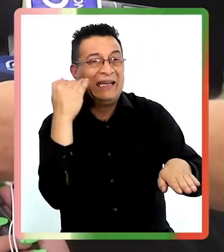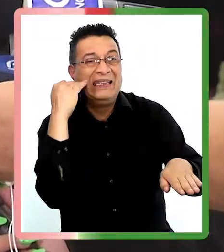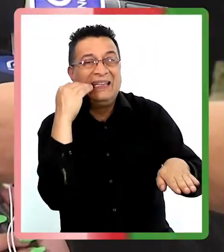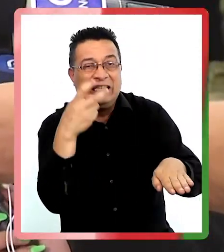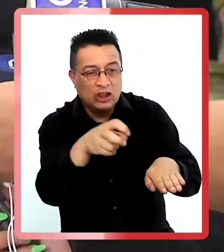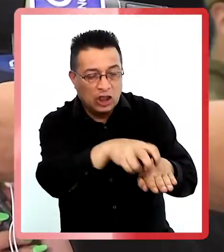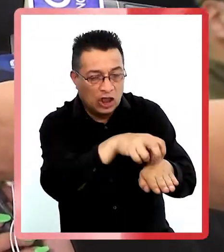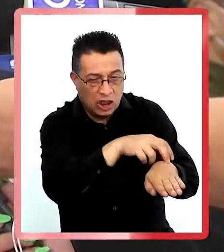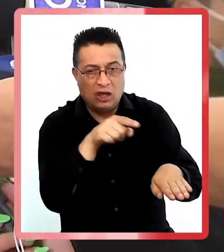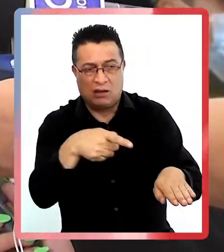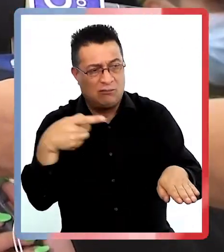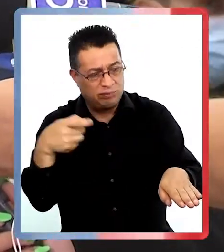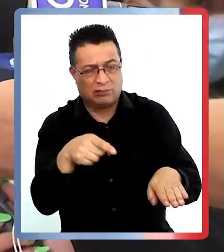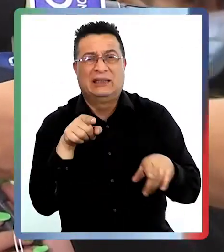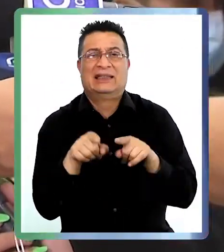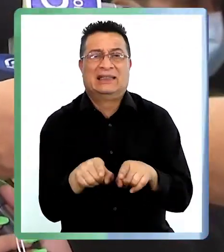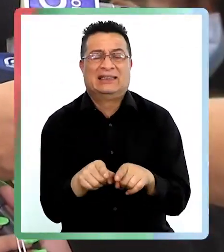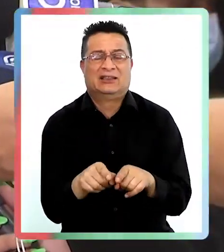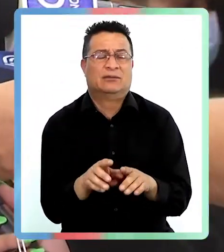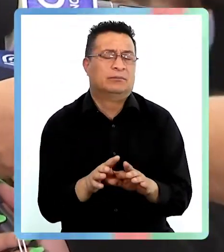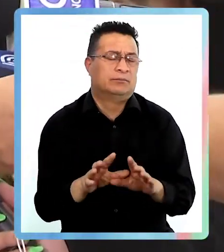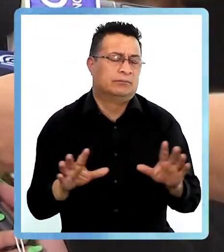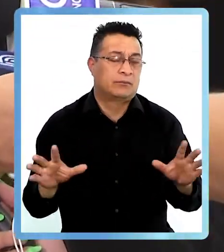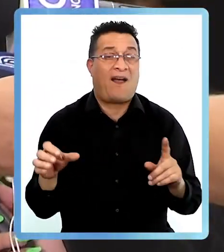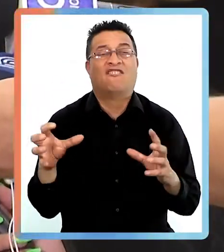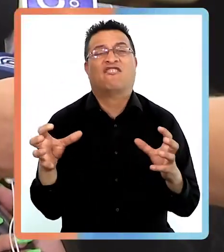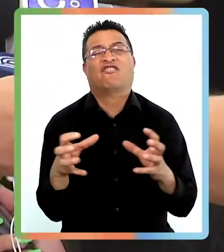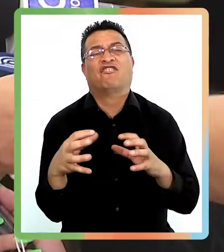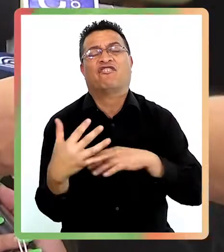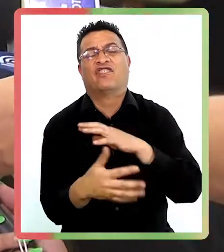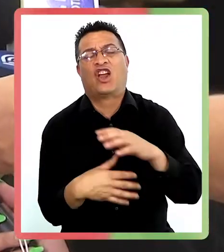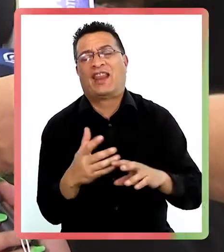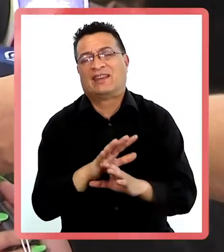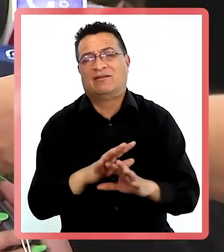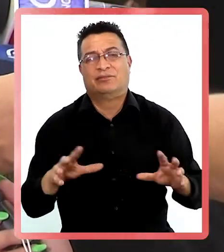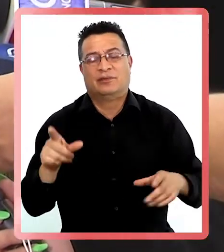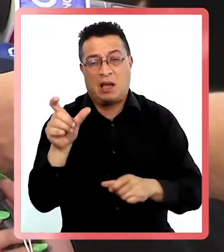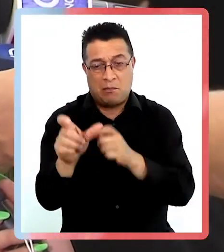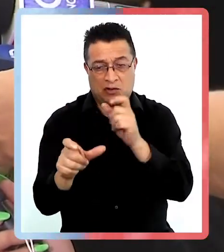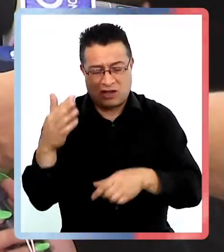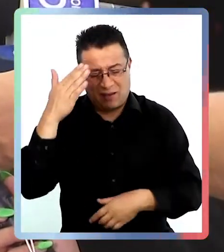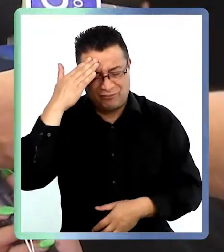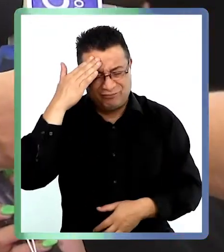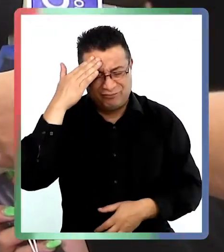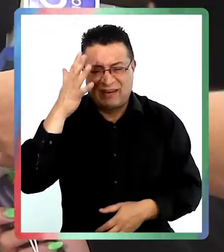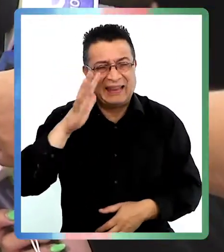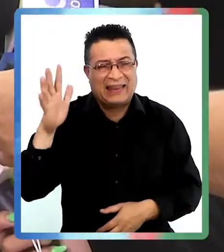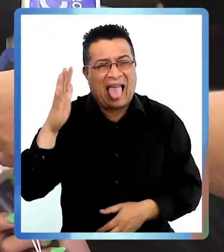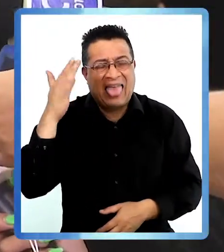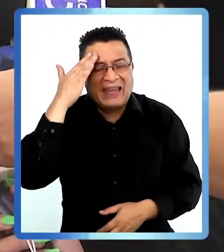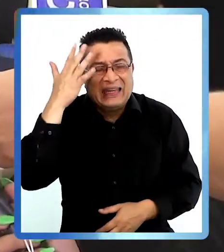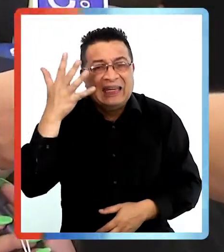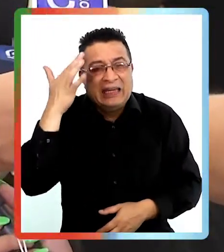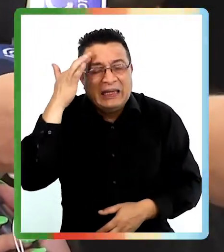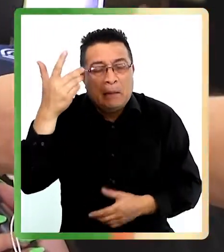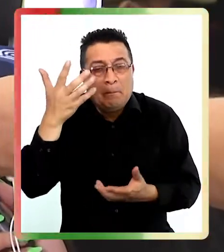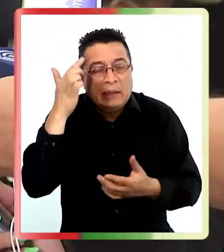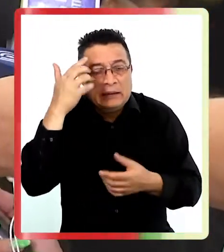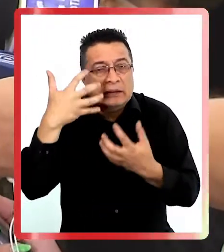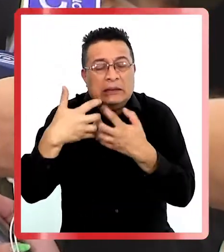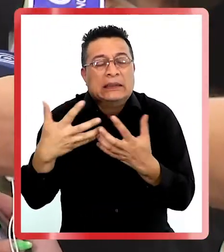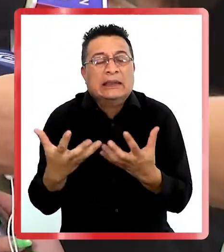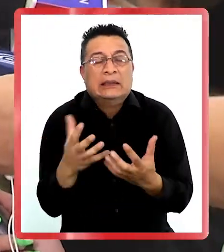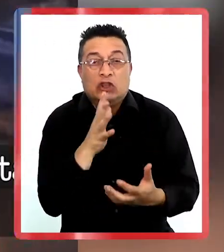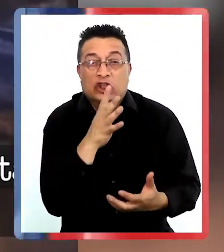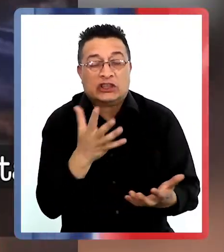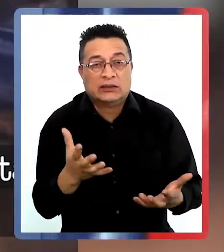con niños, eso ya es mera violencia de sujetos de seres bravos que no sé qué es lo